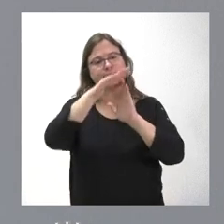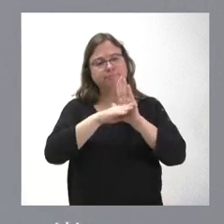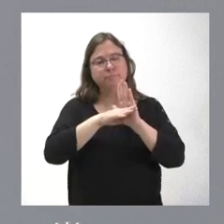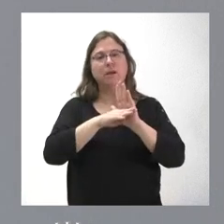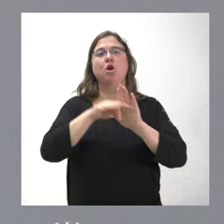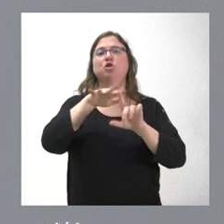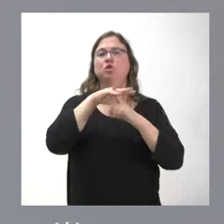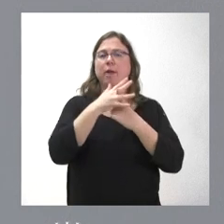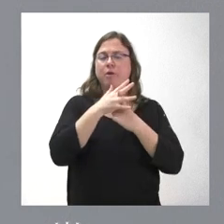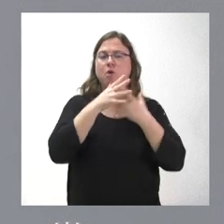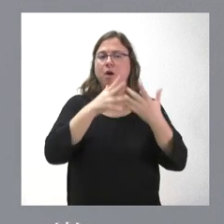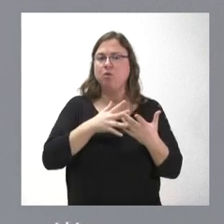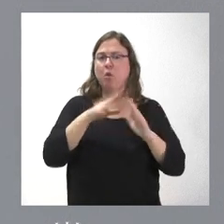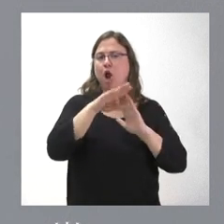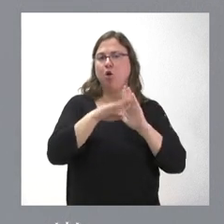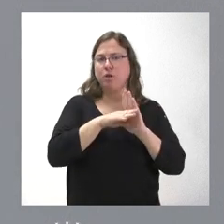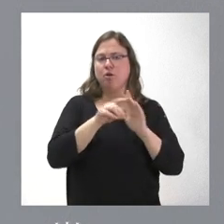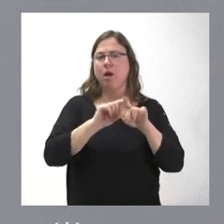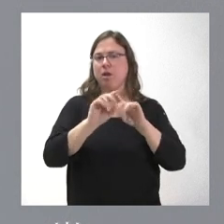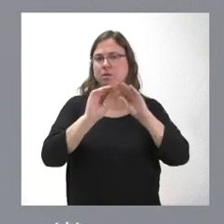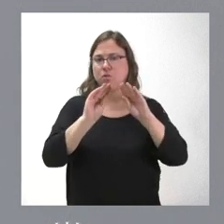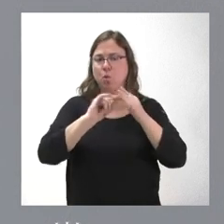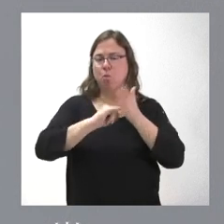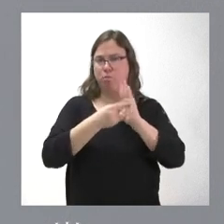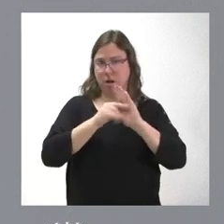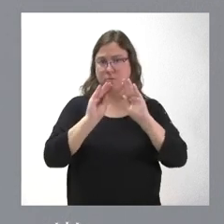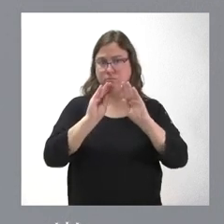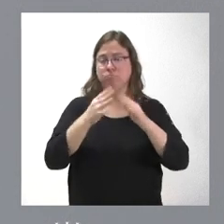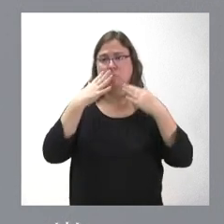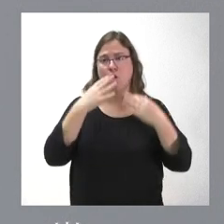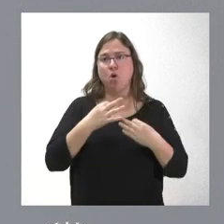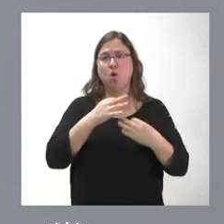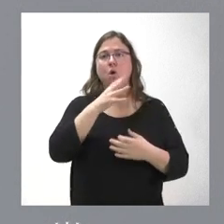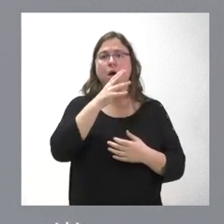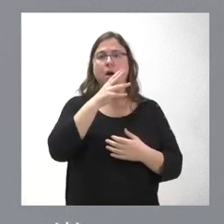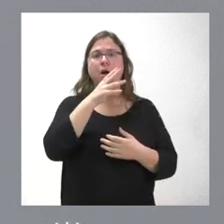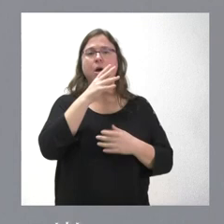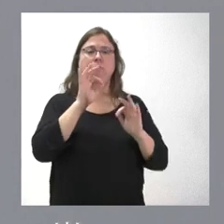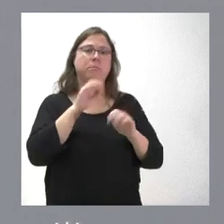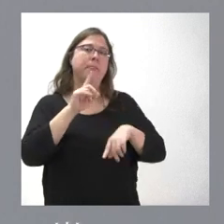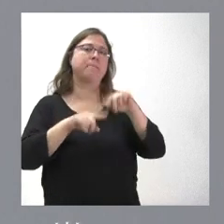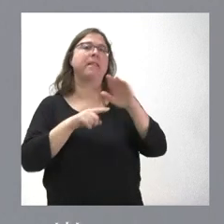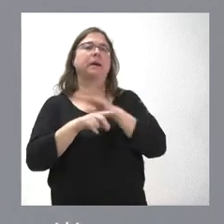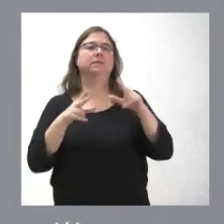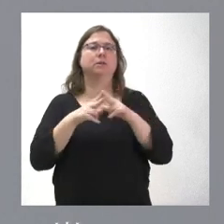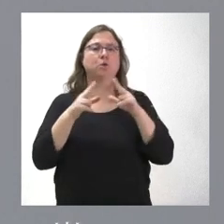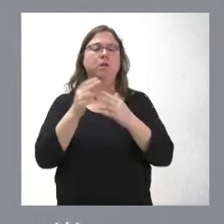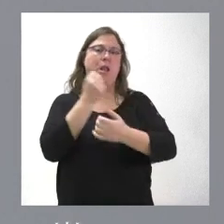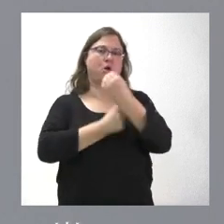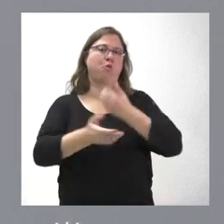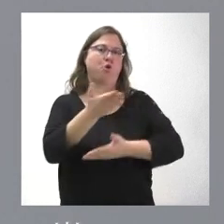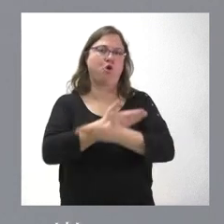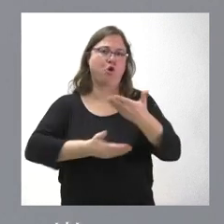actual, características y el sentido que puede tener este plan. Lógicamente ahora serán los agentes sociales y económicos quienes colaboren